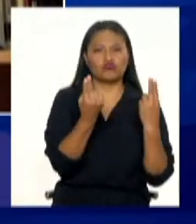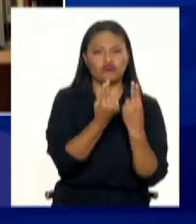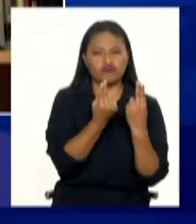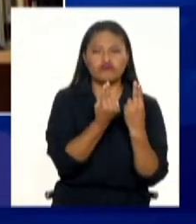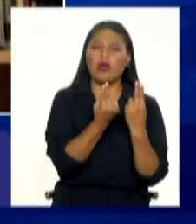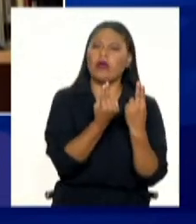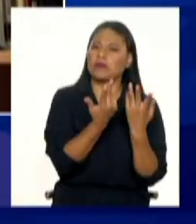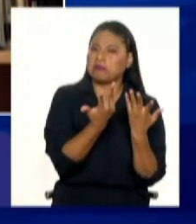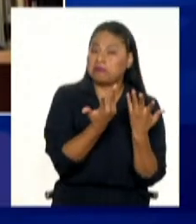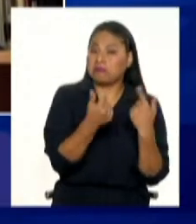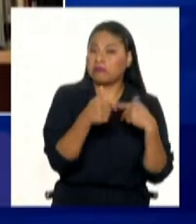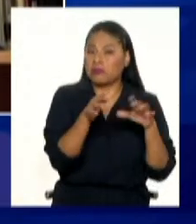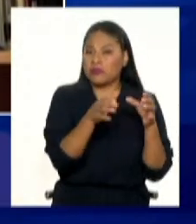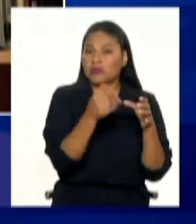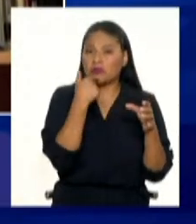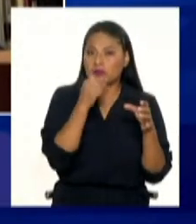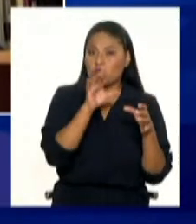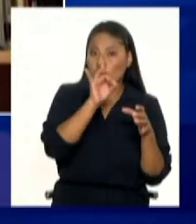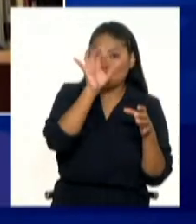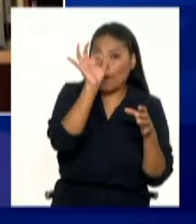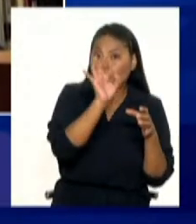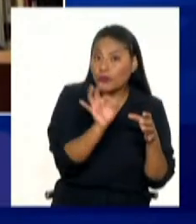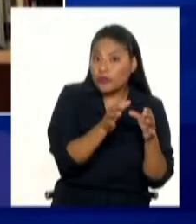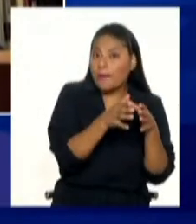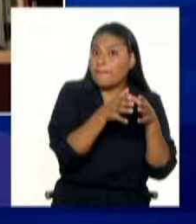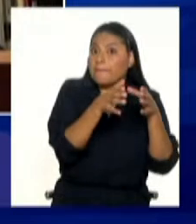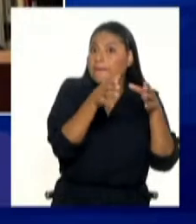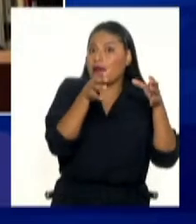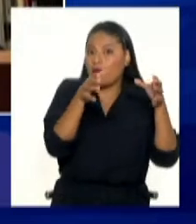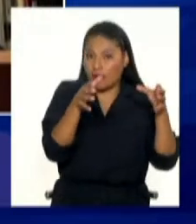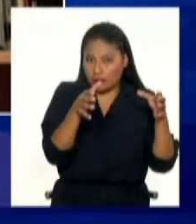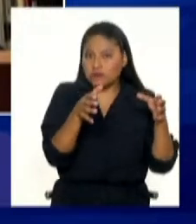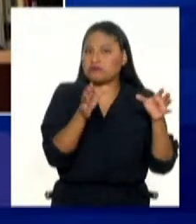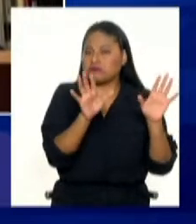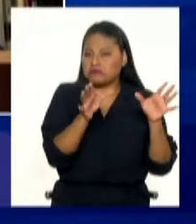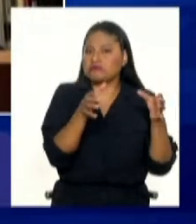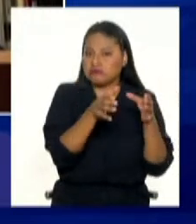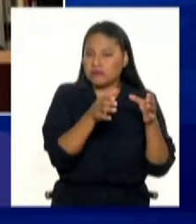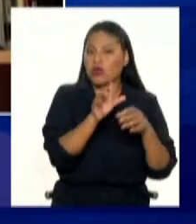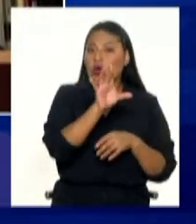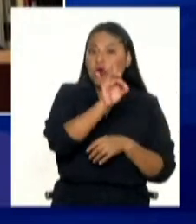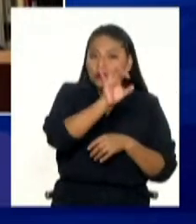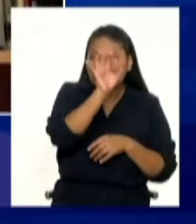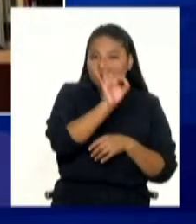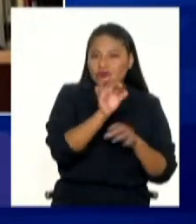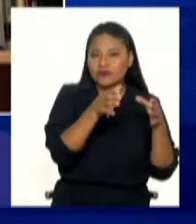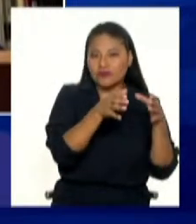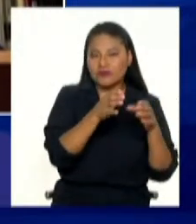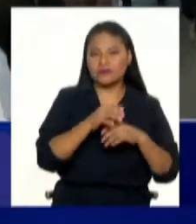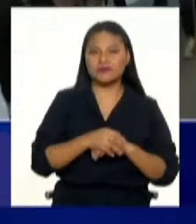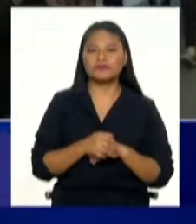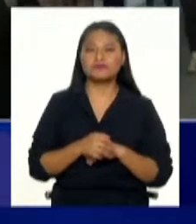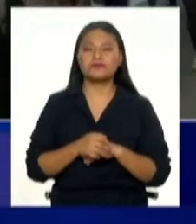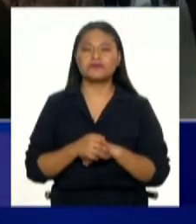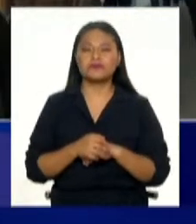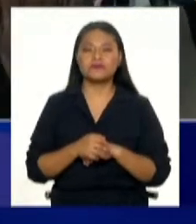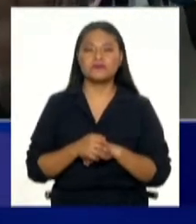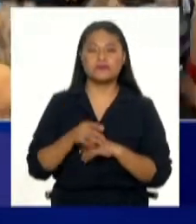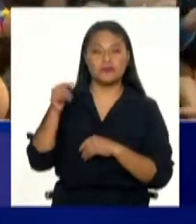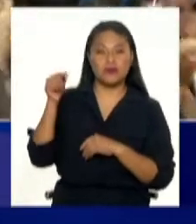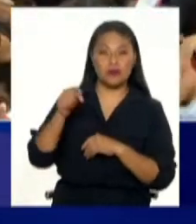de una, de una, de un grupo muy pequeño, es un sector muy amplio, ¿no? Y lo que estamos viendo es,